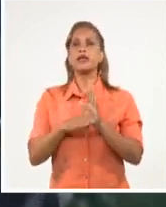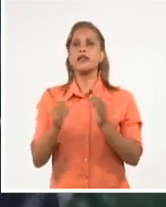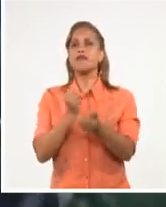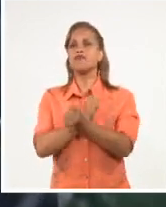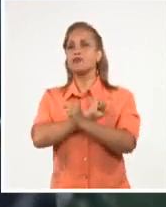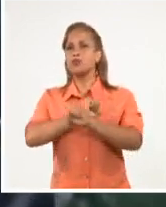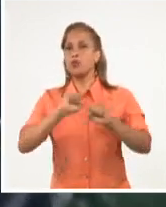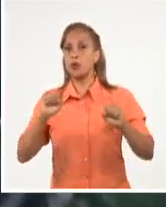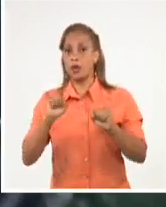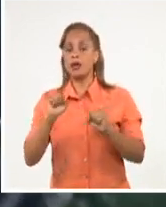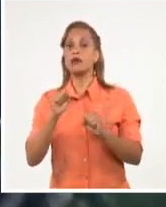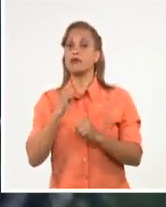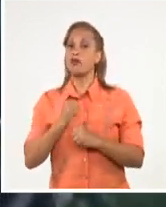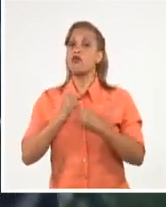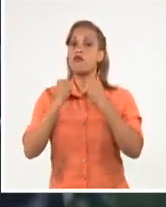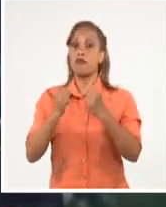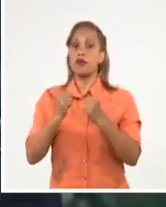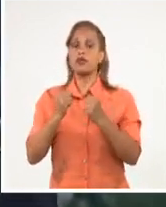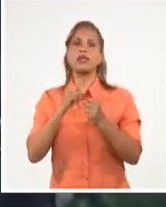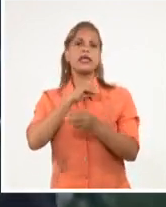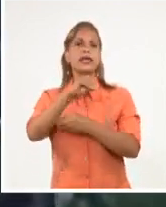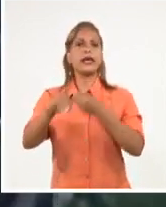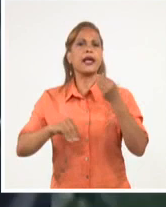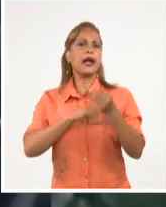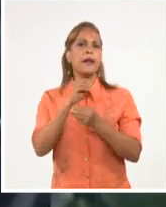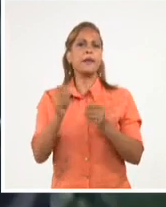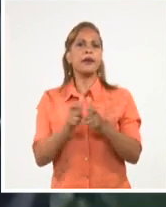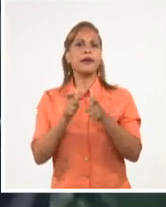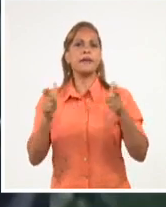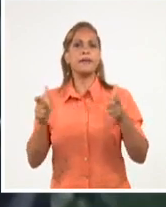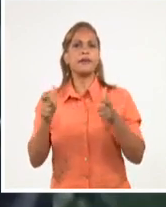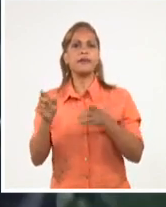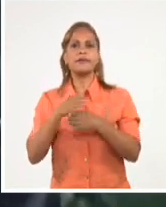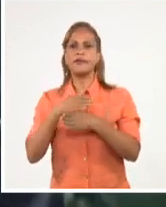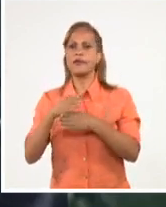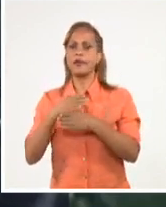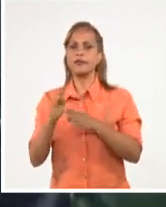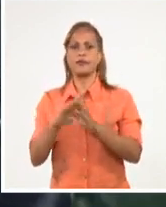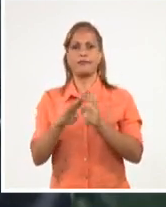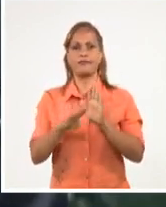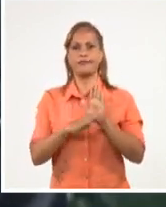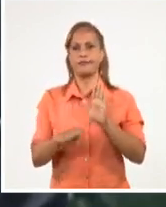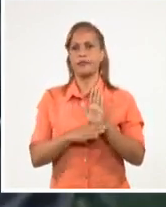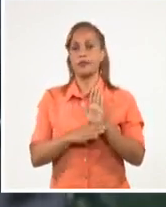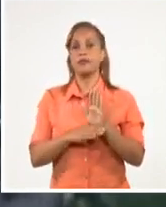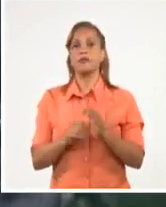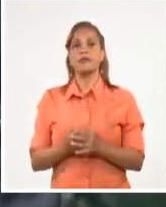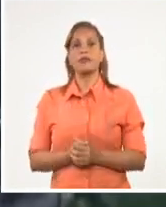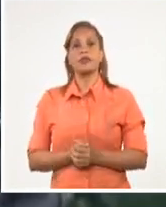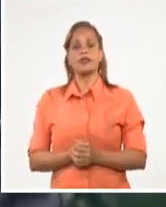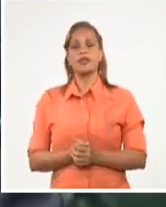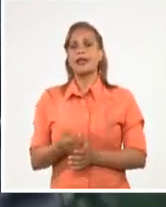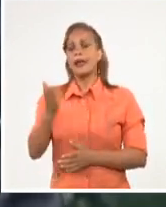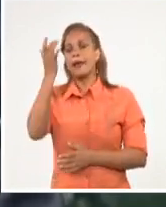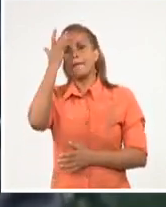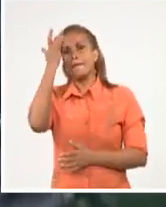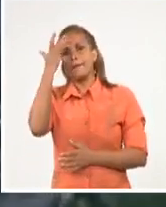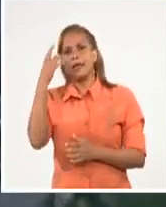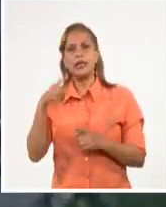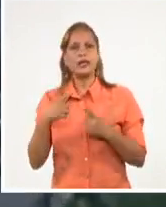agresivas y modernizan y amplían sus arsenales. Son vergonzosos